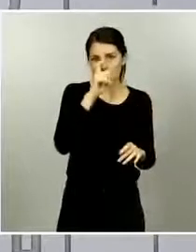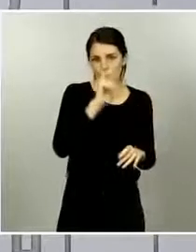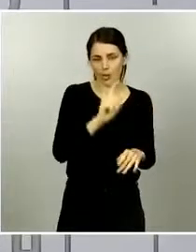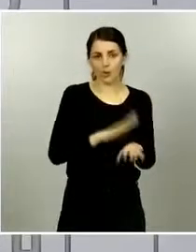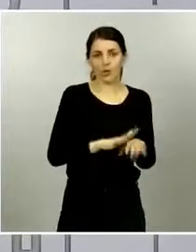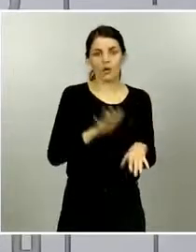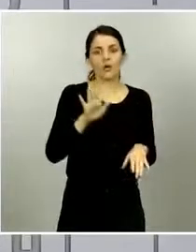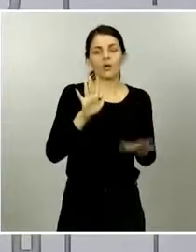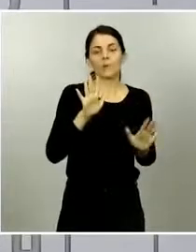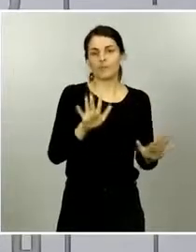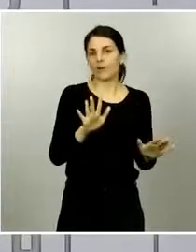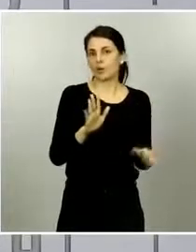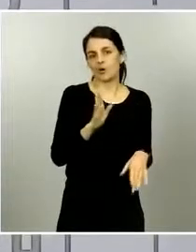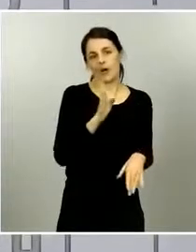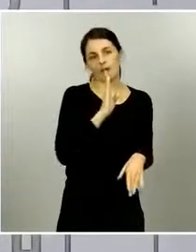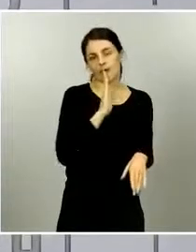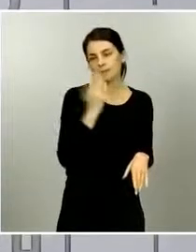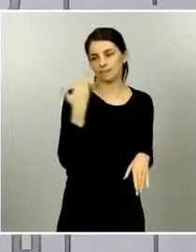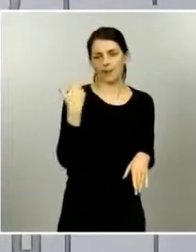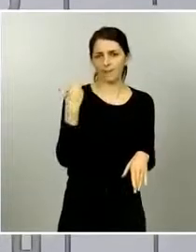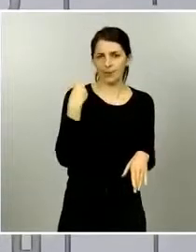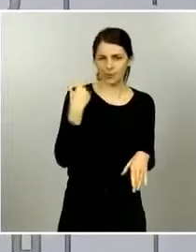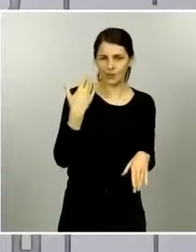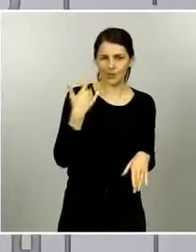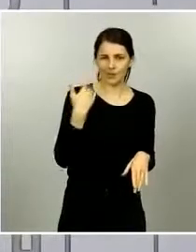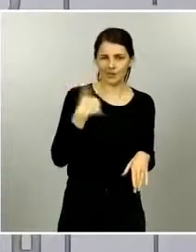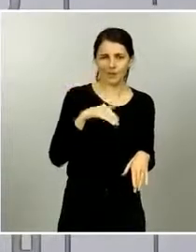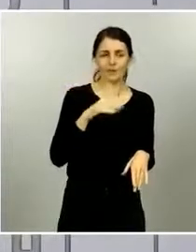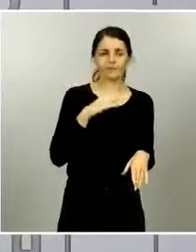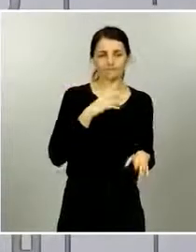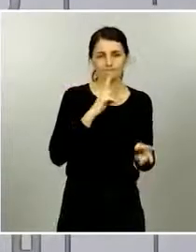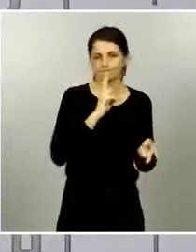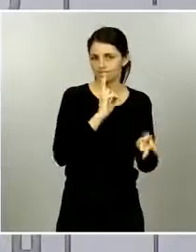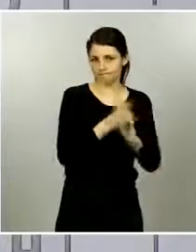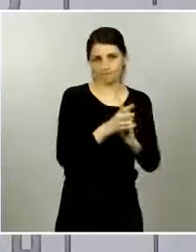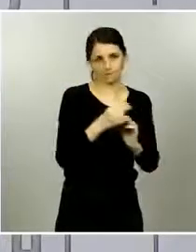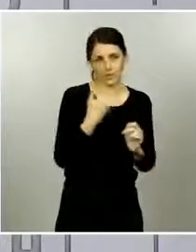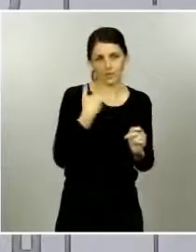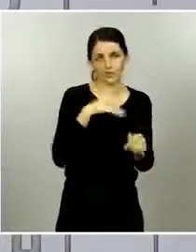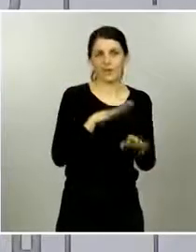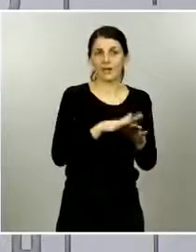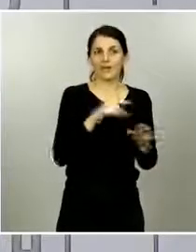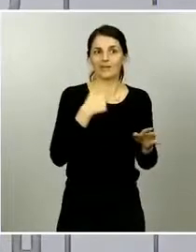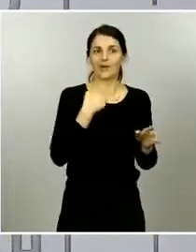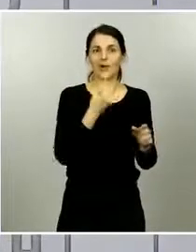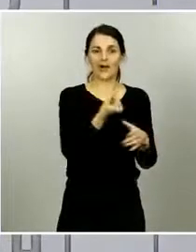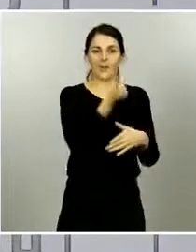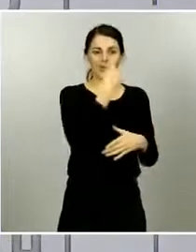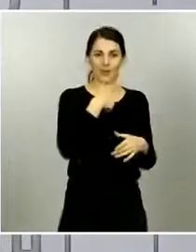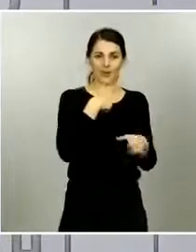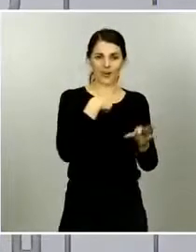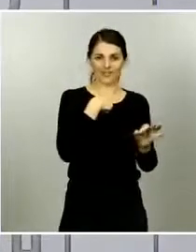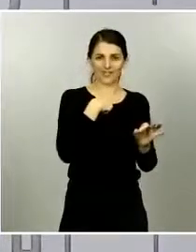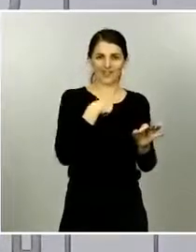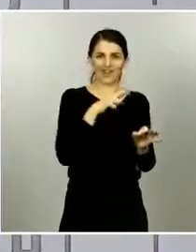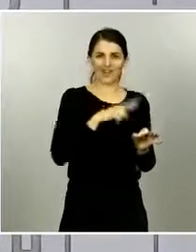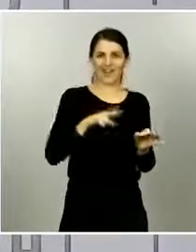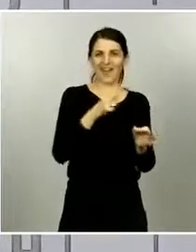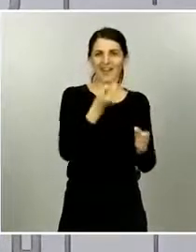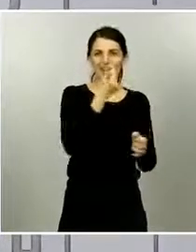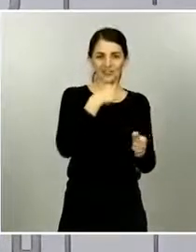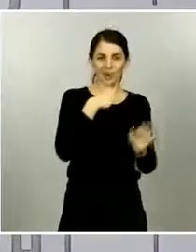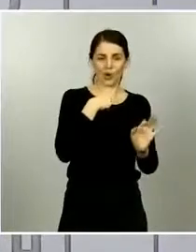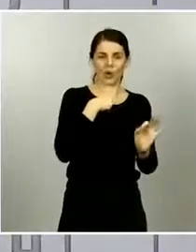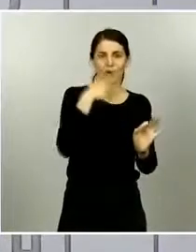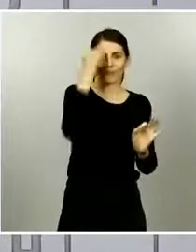no recuerdo si es el 99% exactamente pero sí que es verdad que como les decía una pregunta anterior la mayor parte de lo que en algún